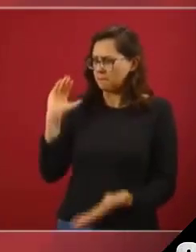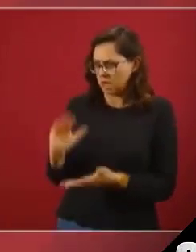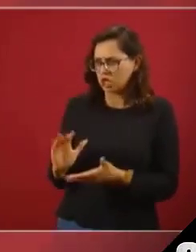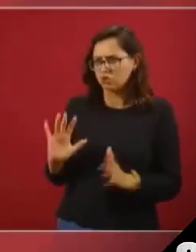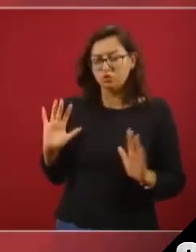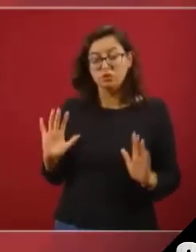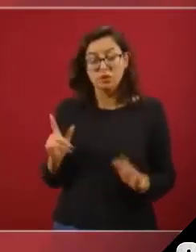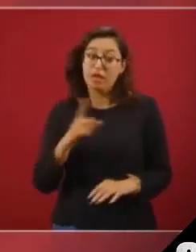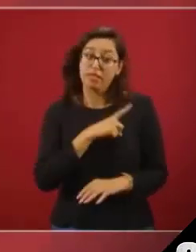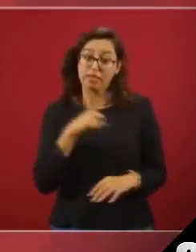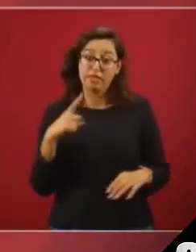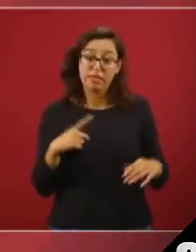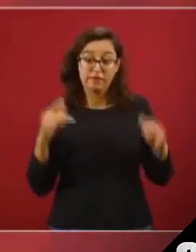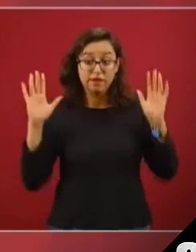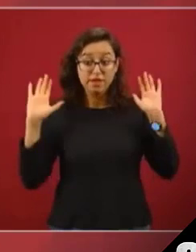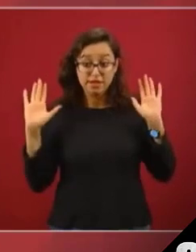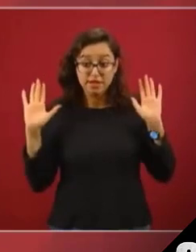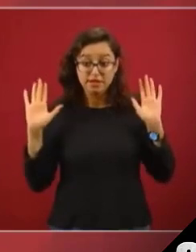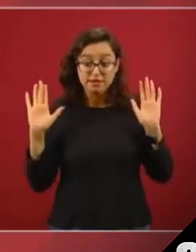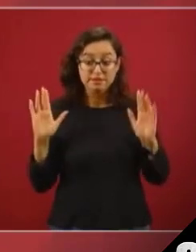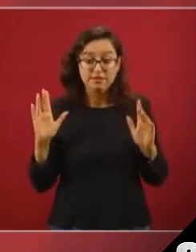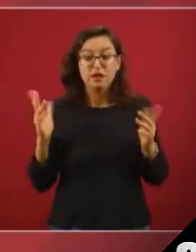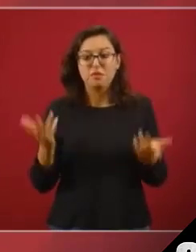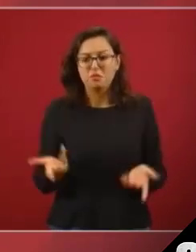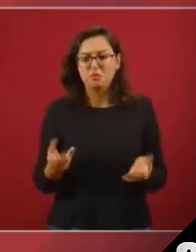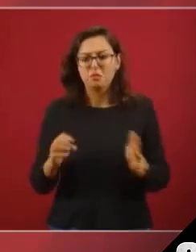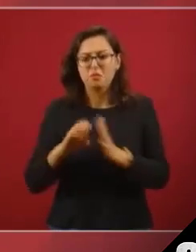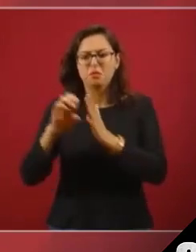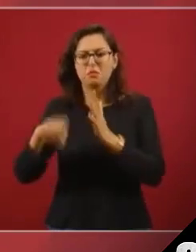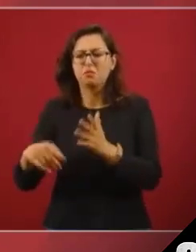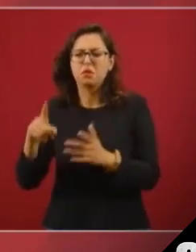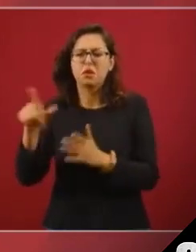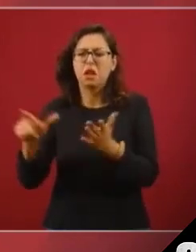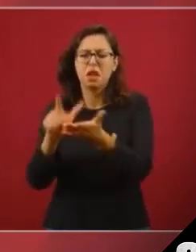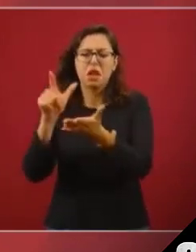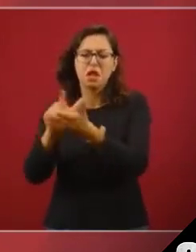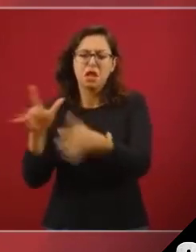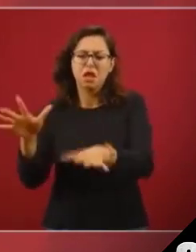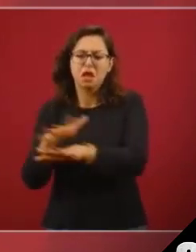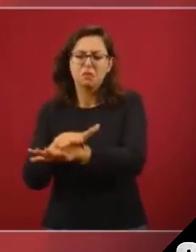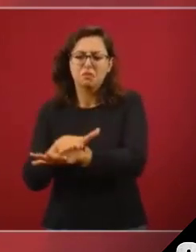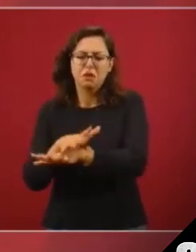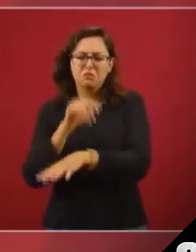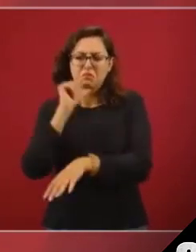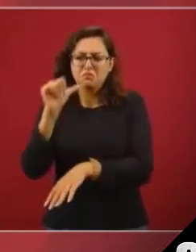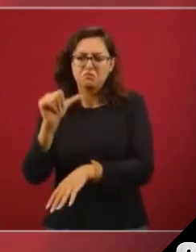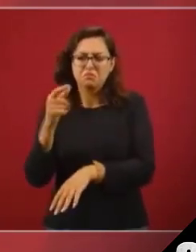vamos a recibir para las campañas la mitad